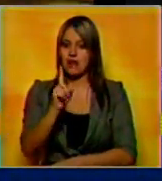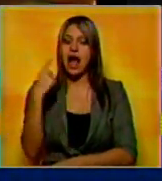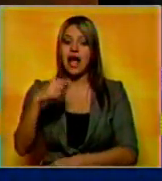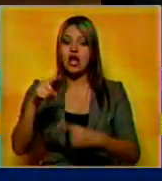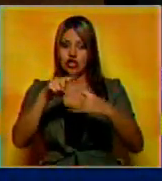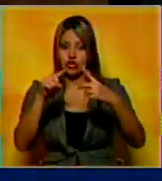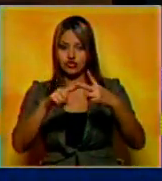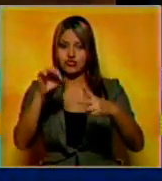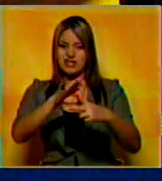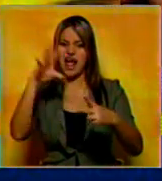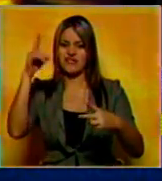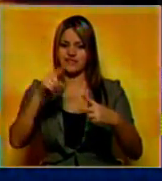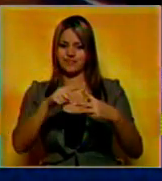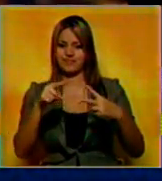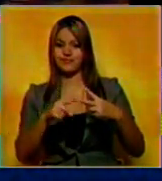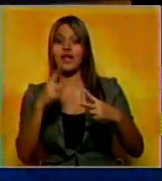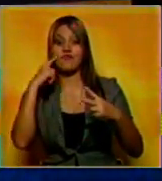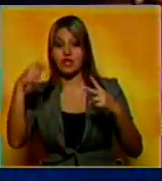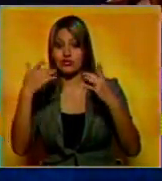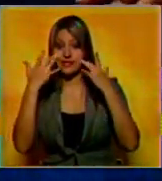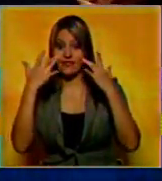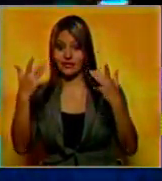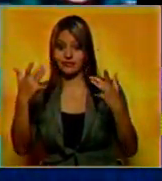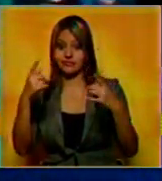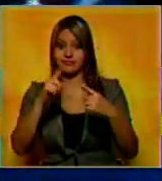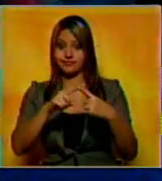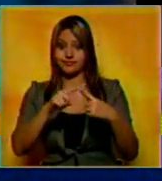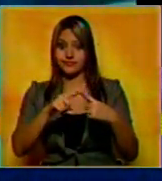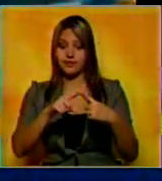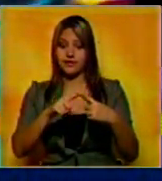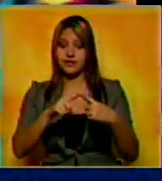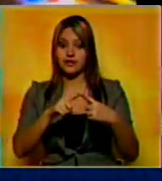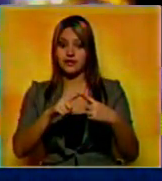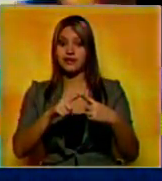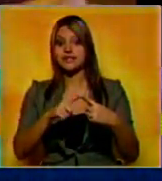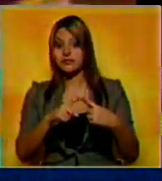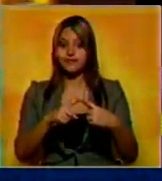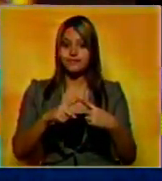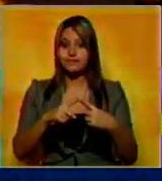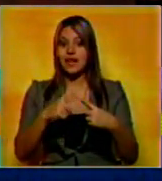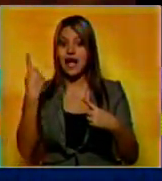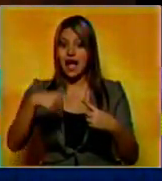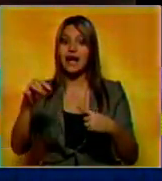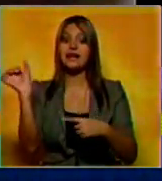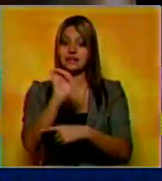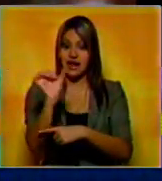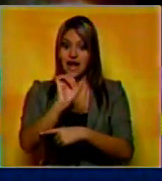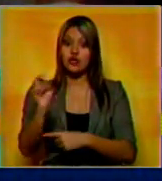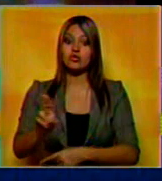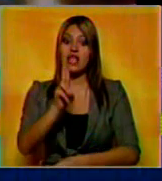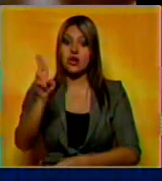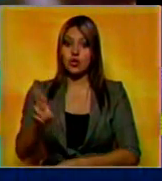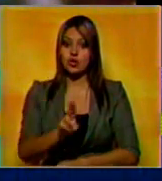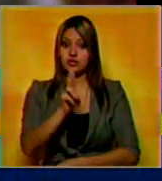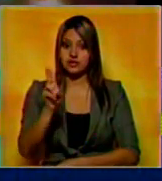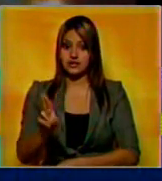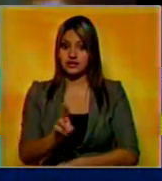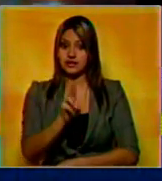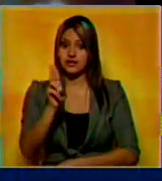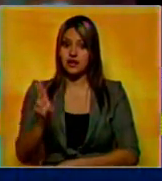cosas graves que resaltar aquí. En el video se puede observar que los vehículos que se utilizan para